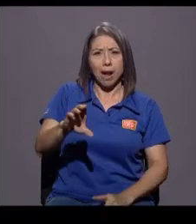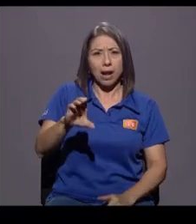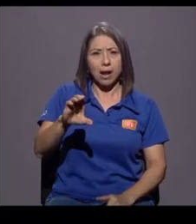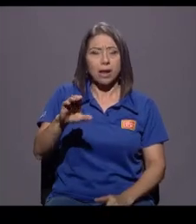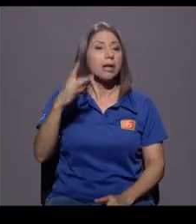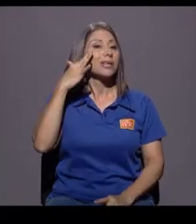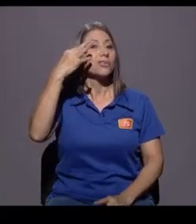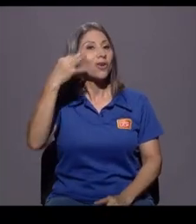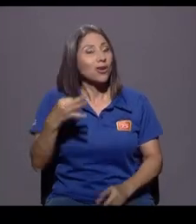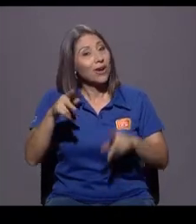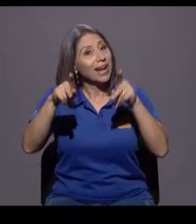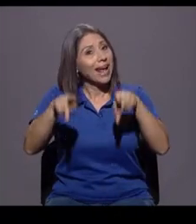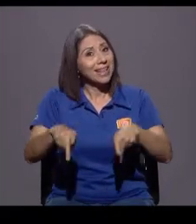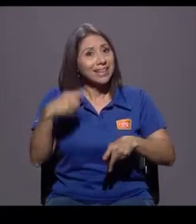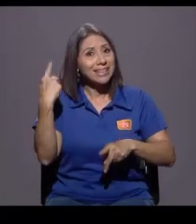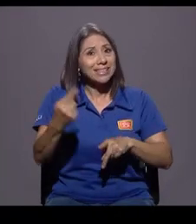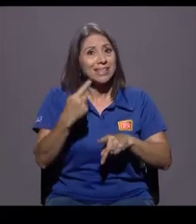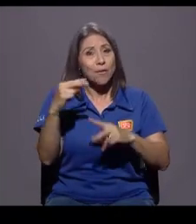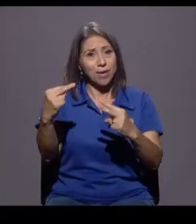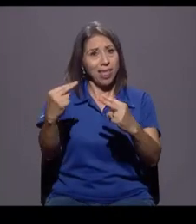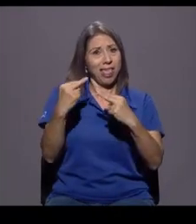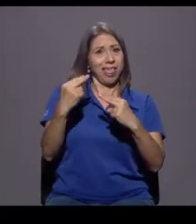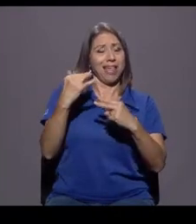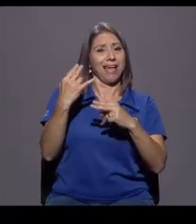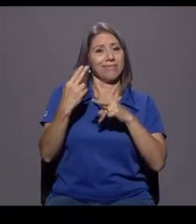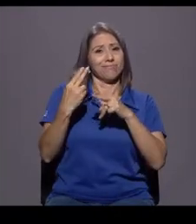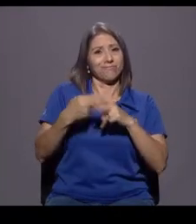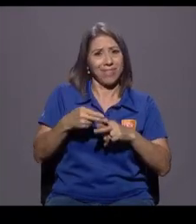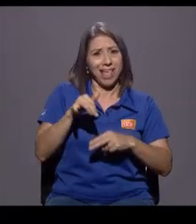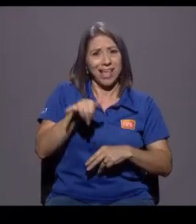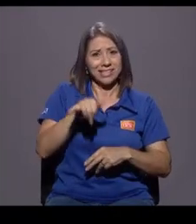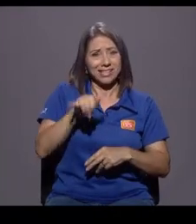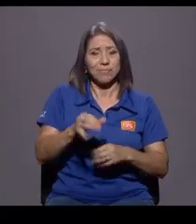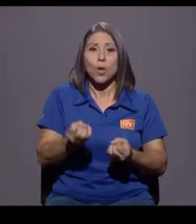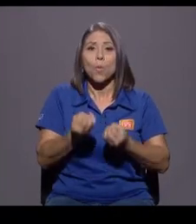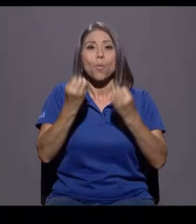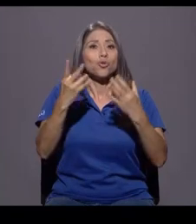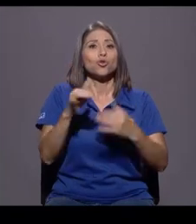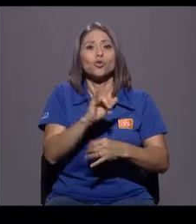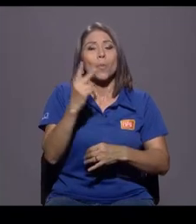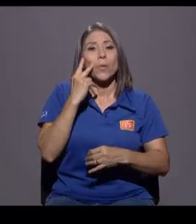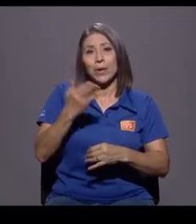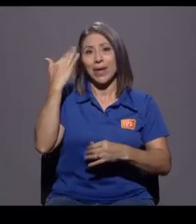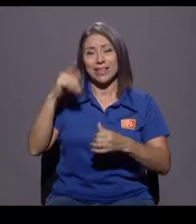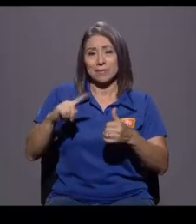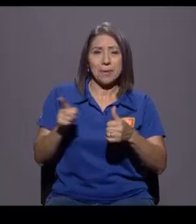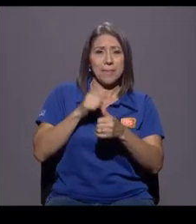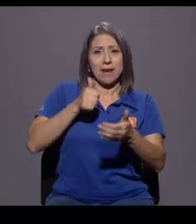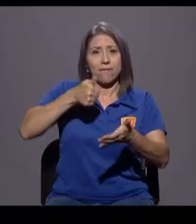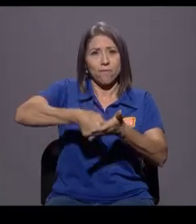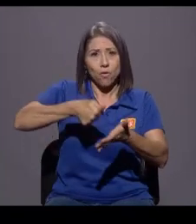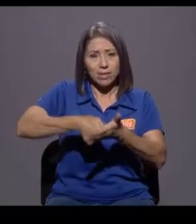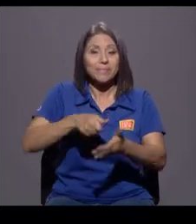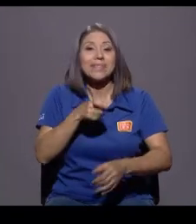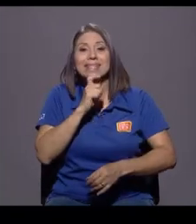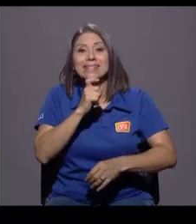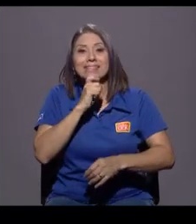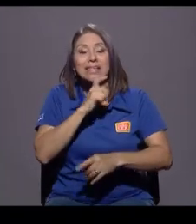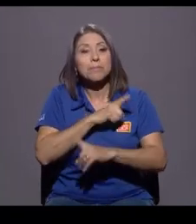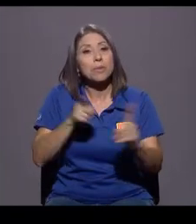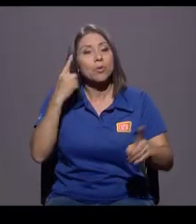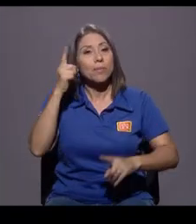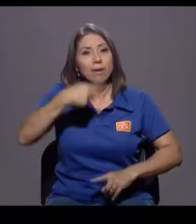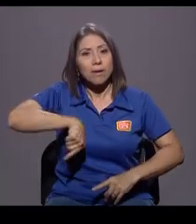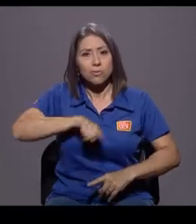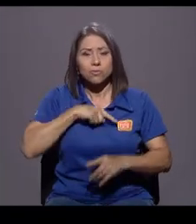nos etiquetará. Muchos como lo que vieron en la primera ronda, es como difícil salir de ahí, sin embargo, para nosotros lo importante